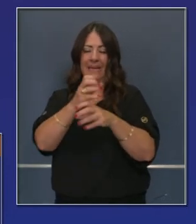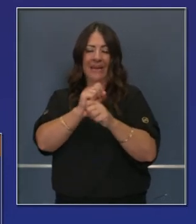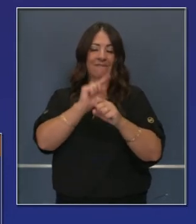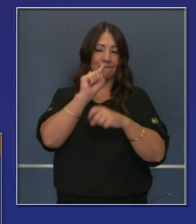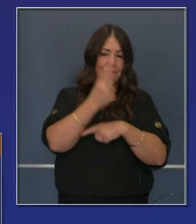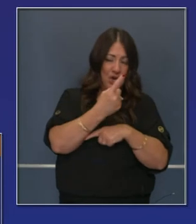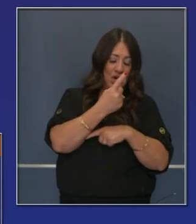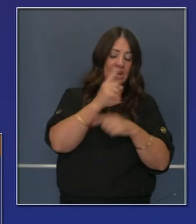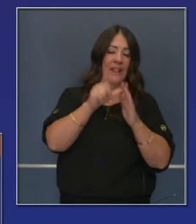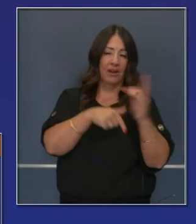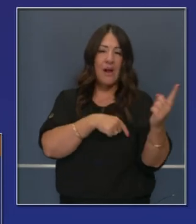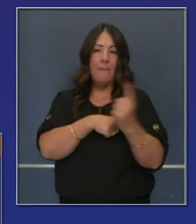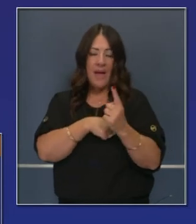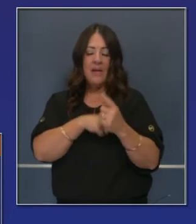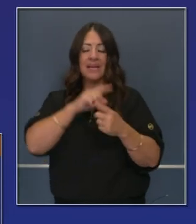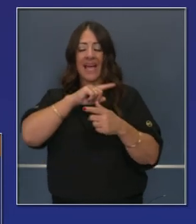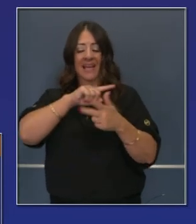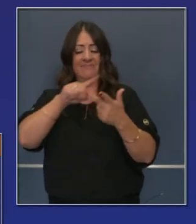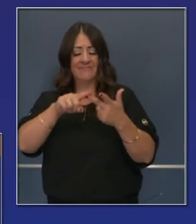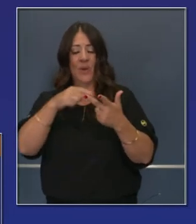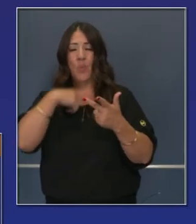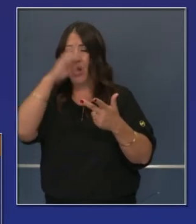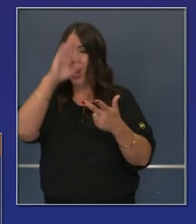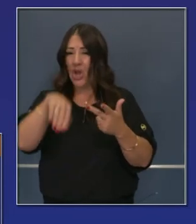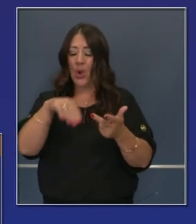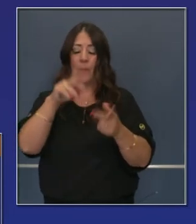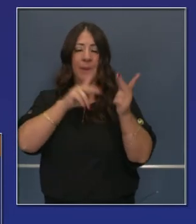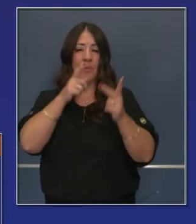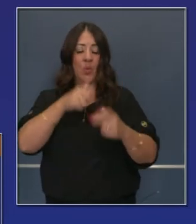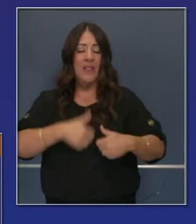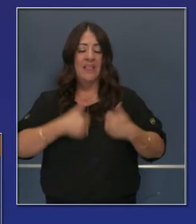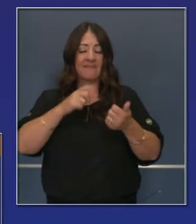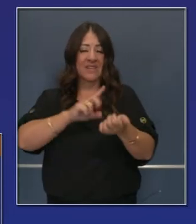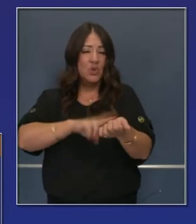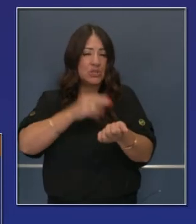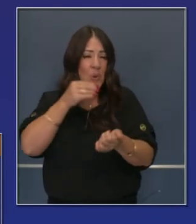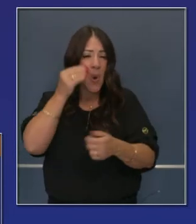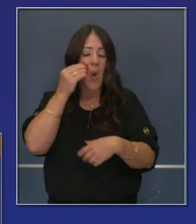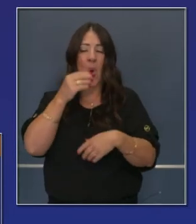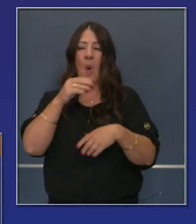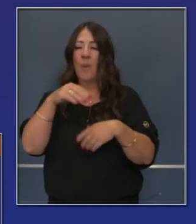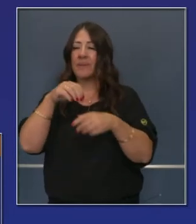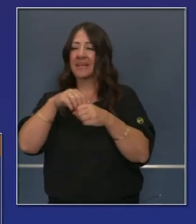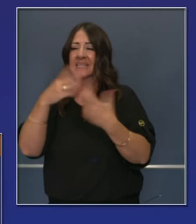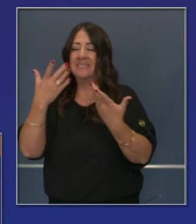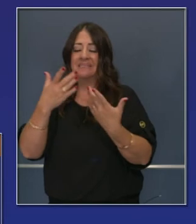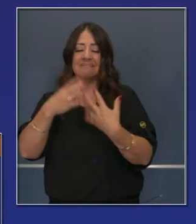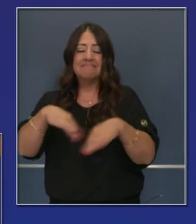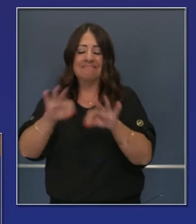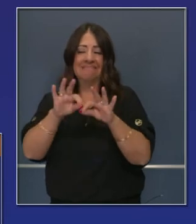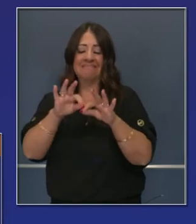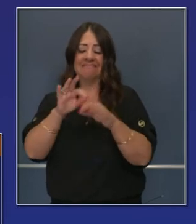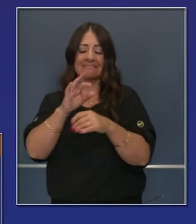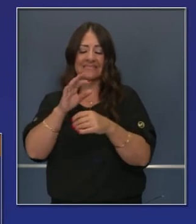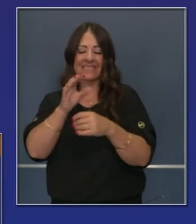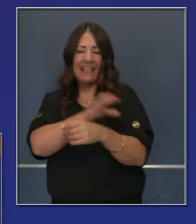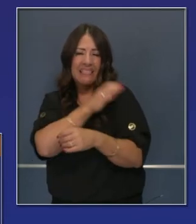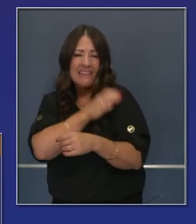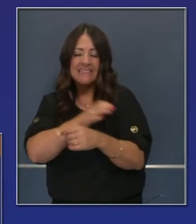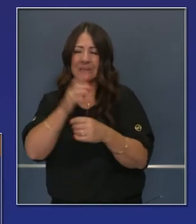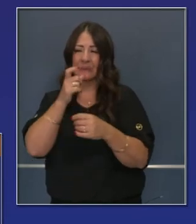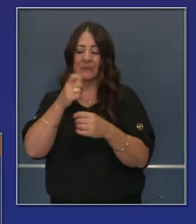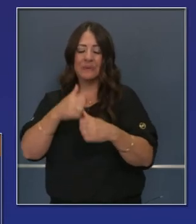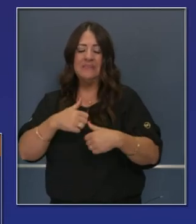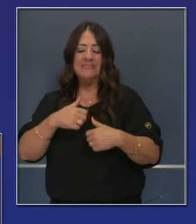más, trabajadores críticos de salud, personas que trabajan en centros de cuidado de